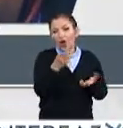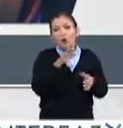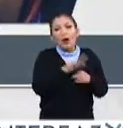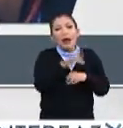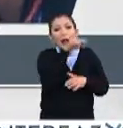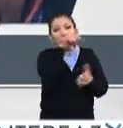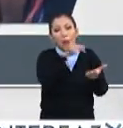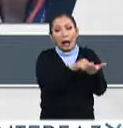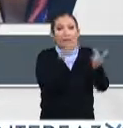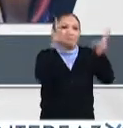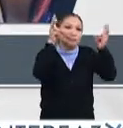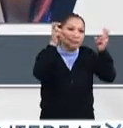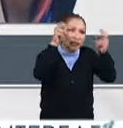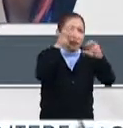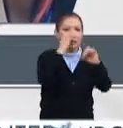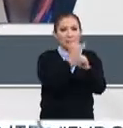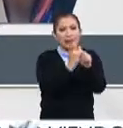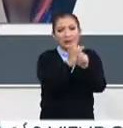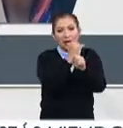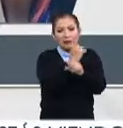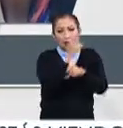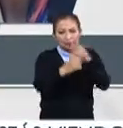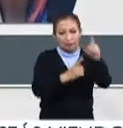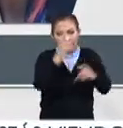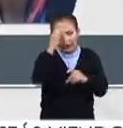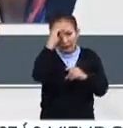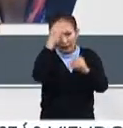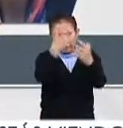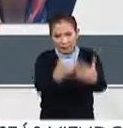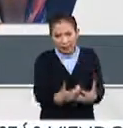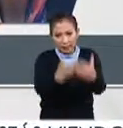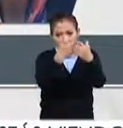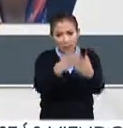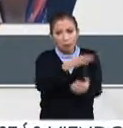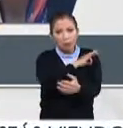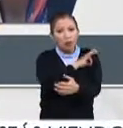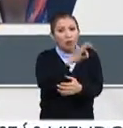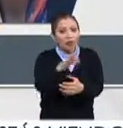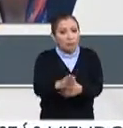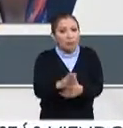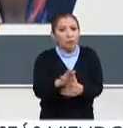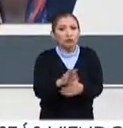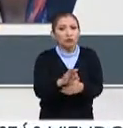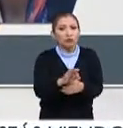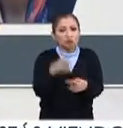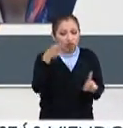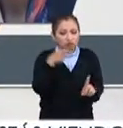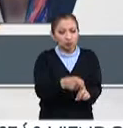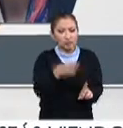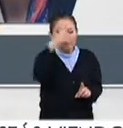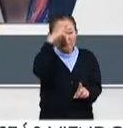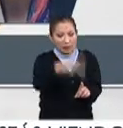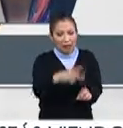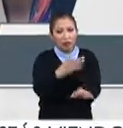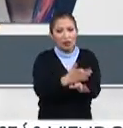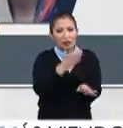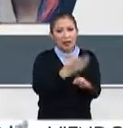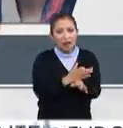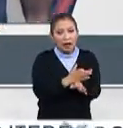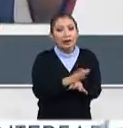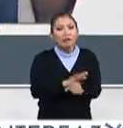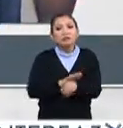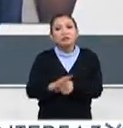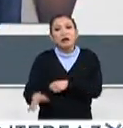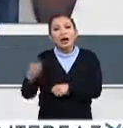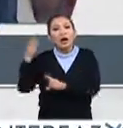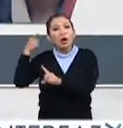lugar en términos de la investigación y el desarrollo de inteligencia artificial en el que podríamos ubicar a México en estos momentos? ¿Y